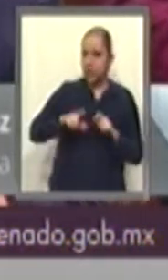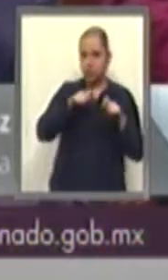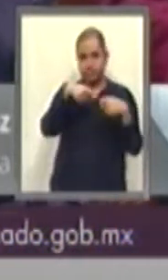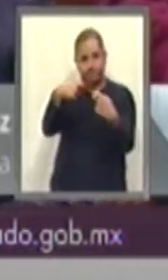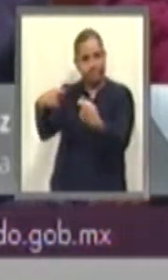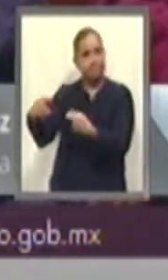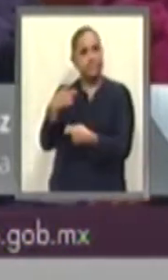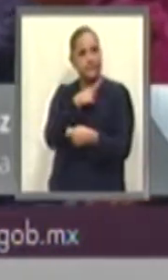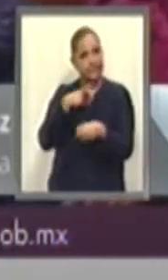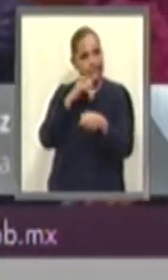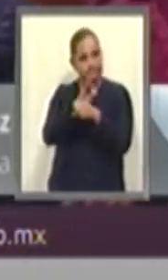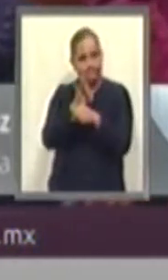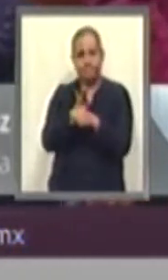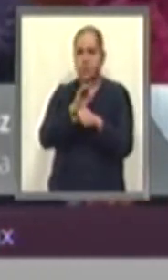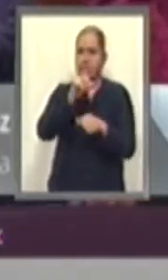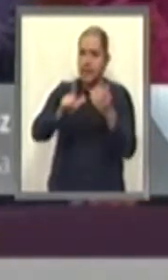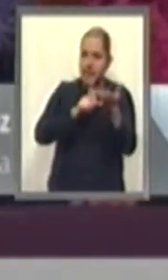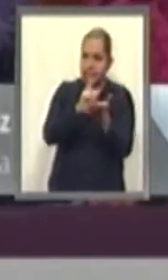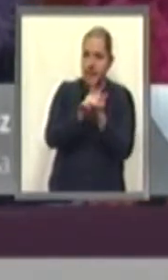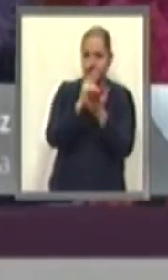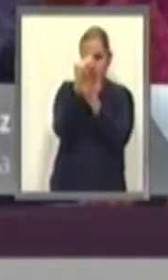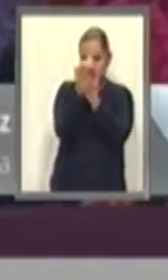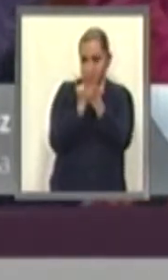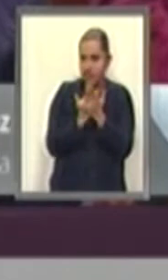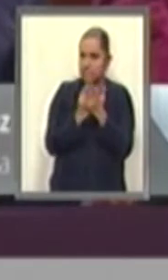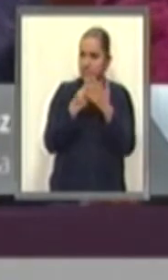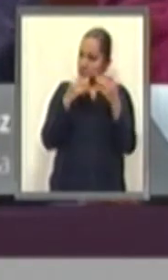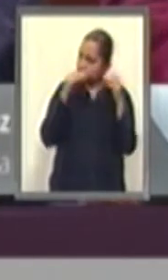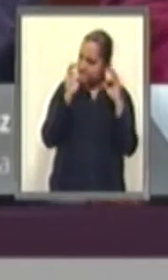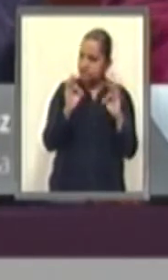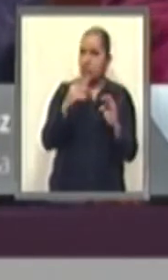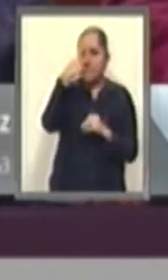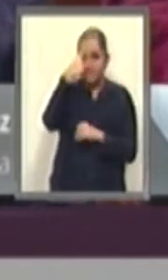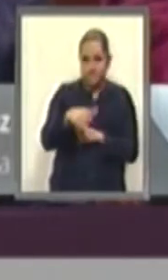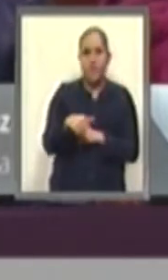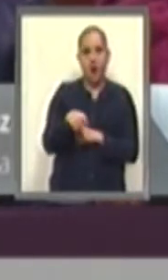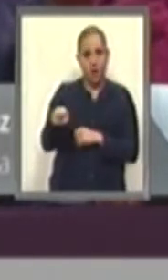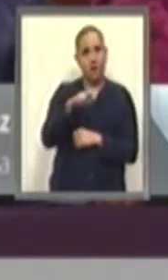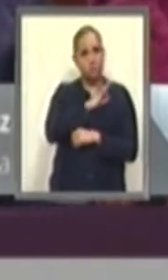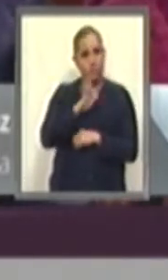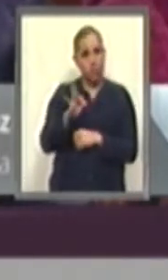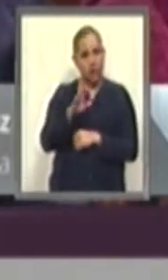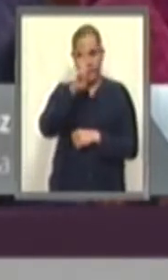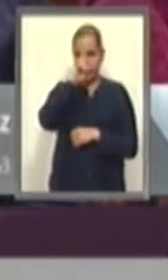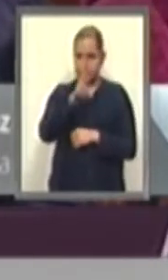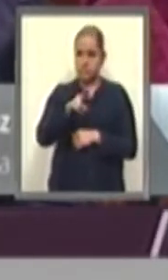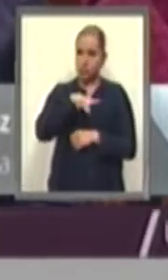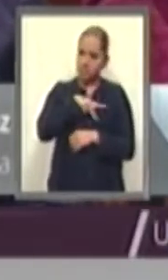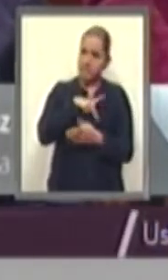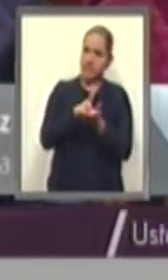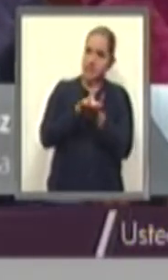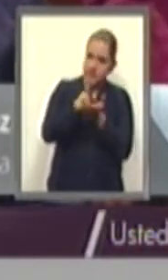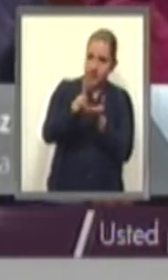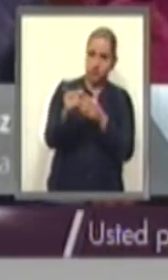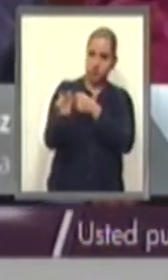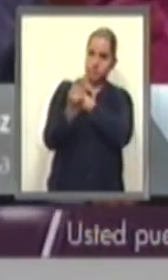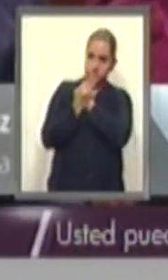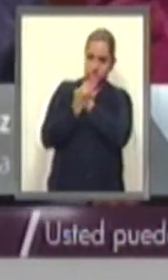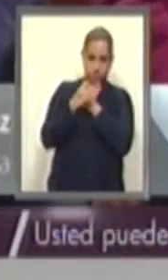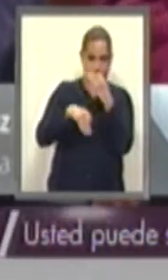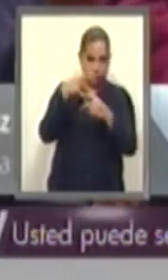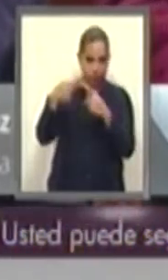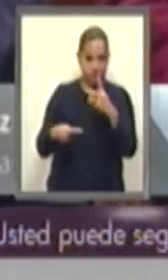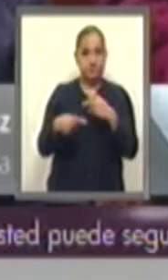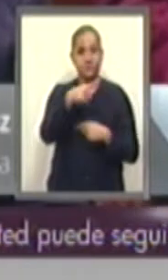marco jurídico apropiado que garantice a la ciudadanía el pleno respeto al Estado de Derecho. La Constitución Federal